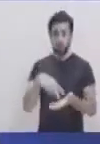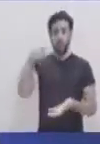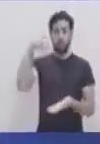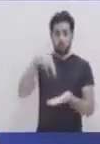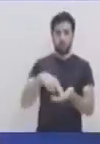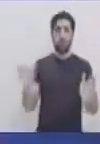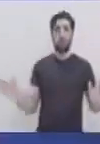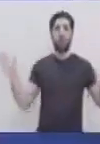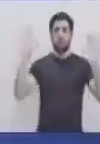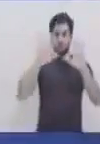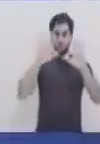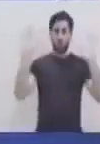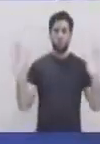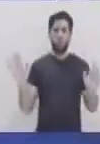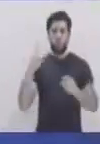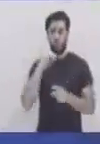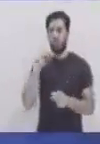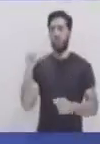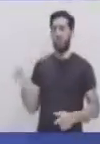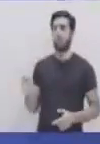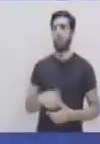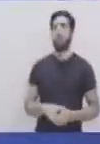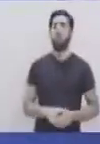realizo 10 payasitos